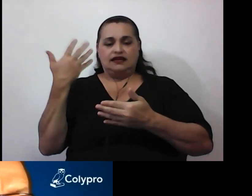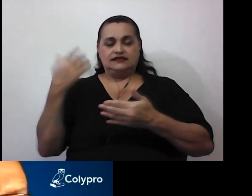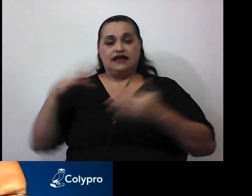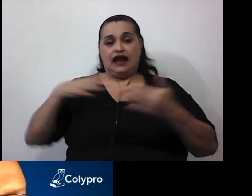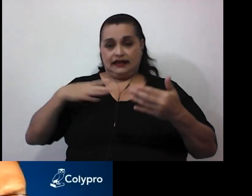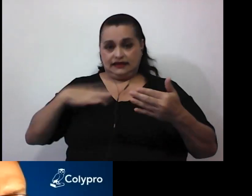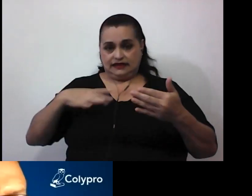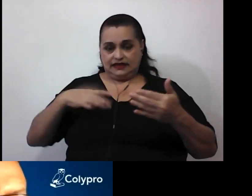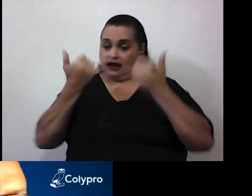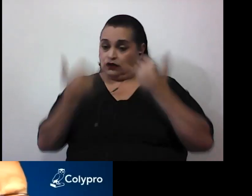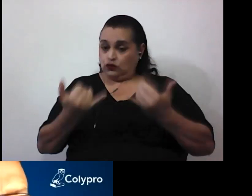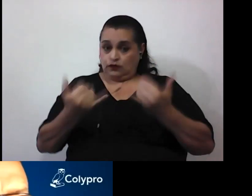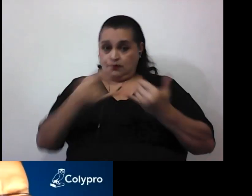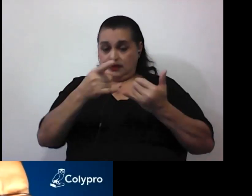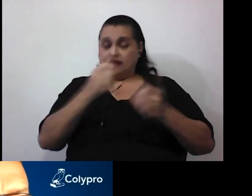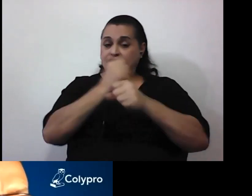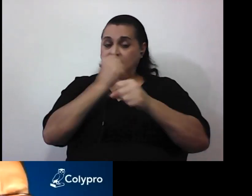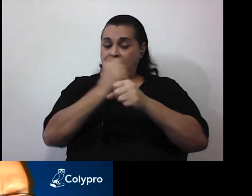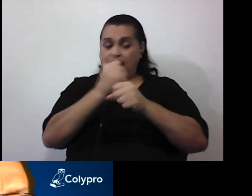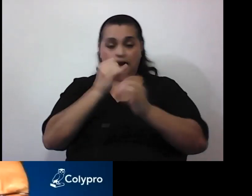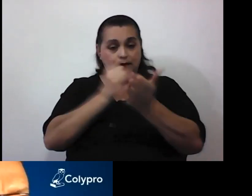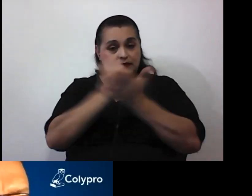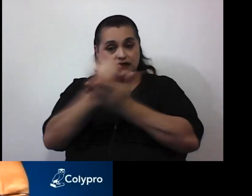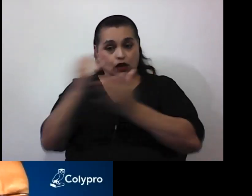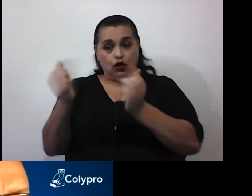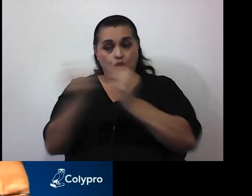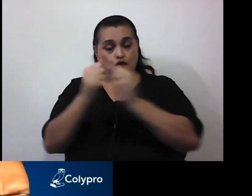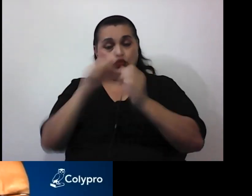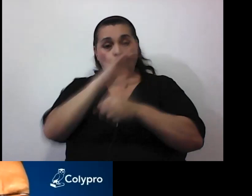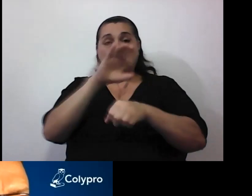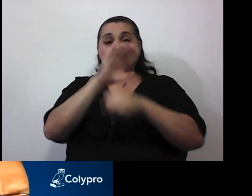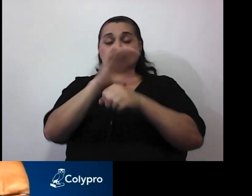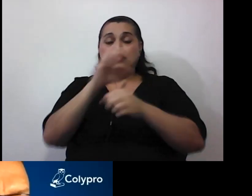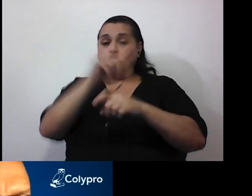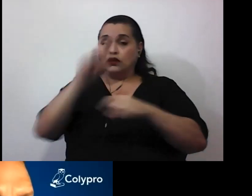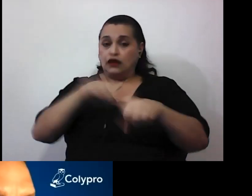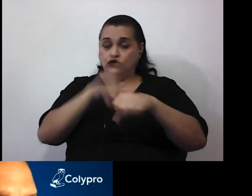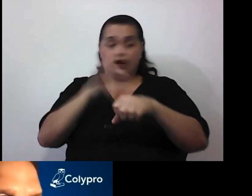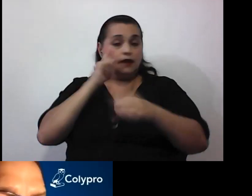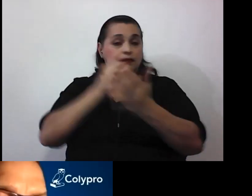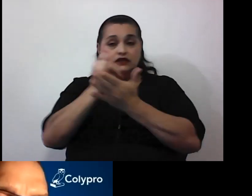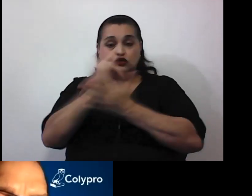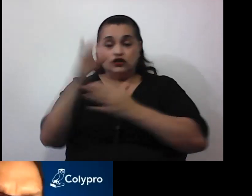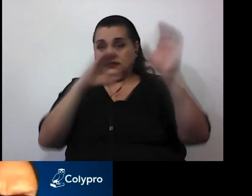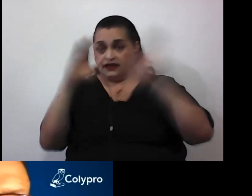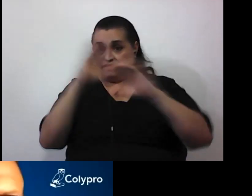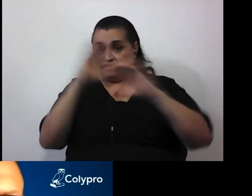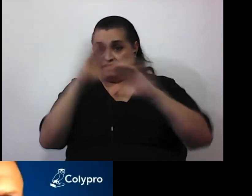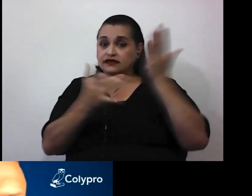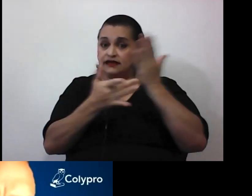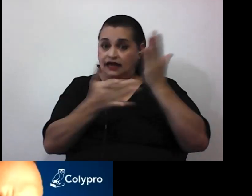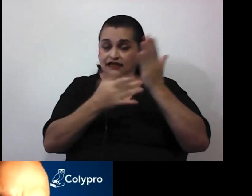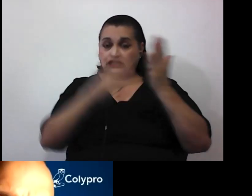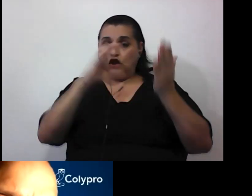se desempeña como investigador adjunto del Consejo Nacional de Investigaciones Científicas y Técnicas CONICET